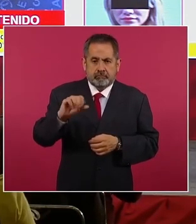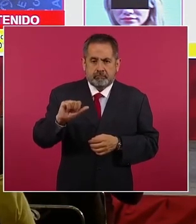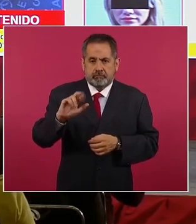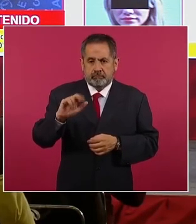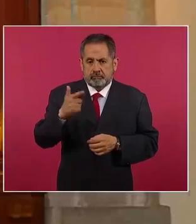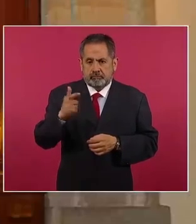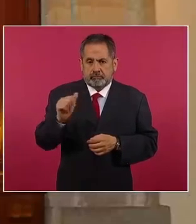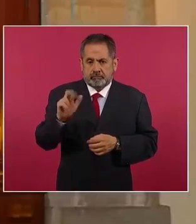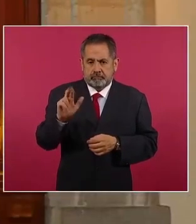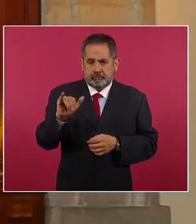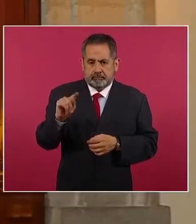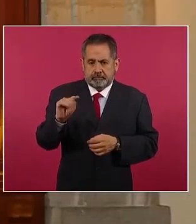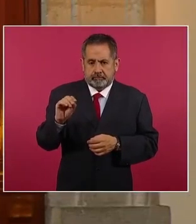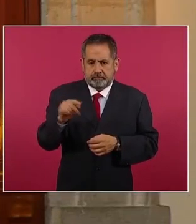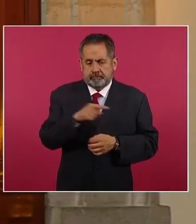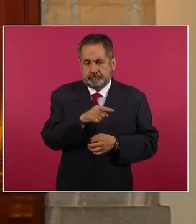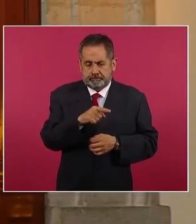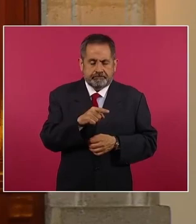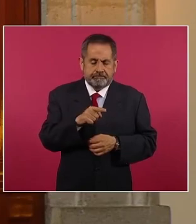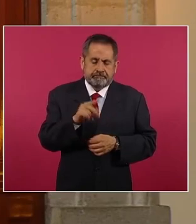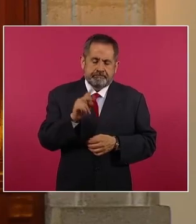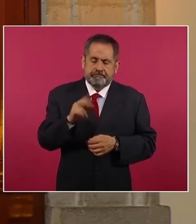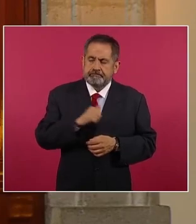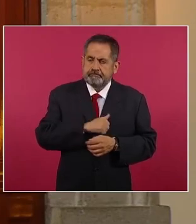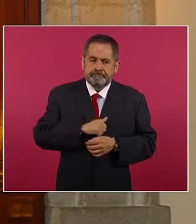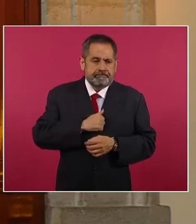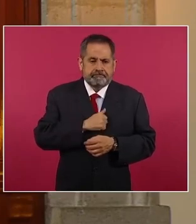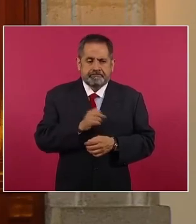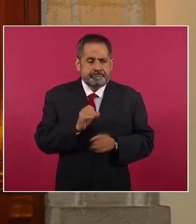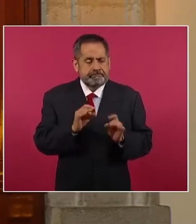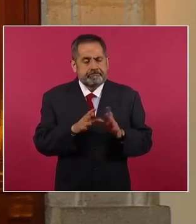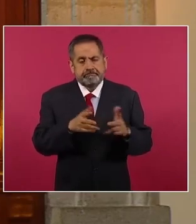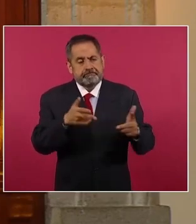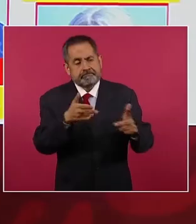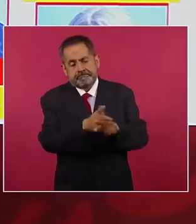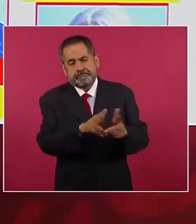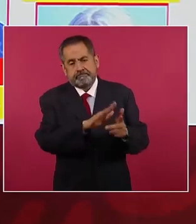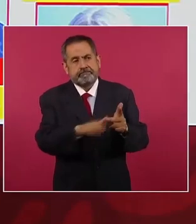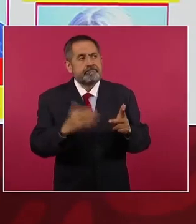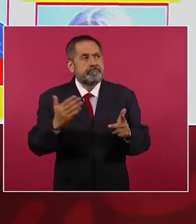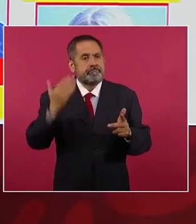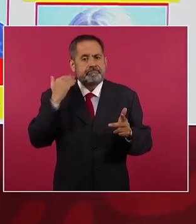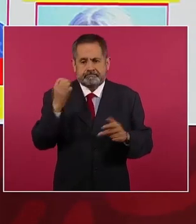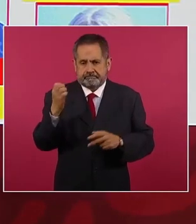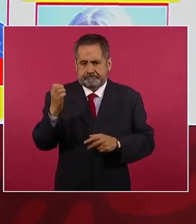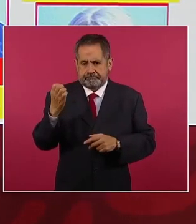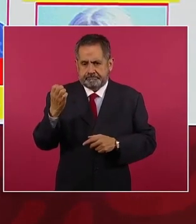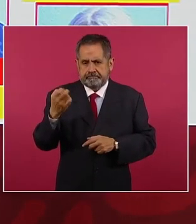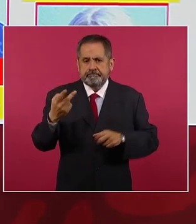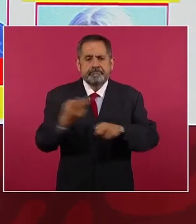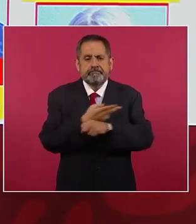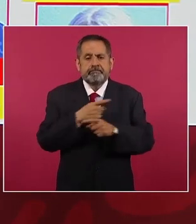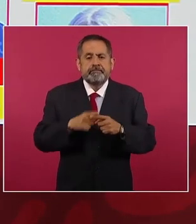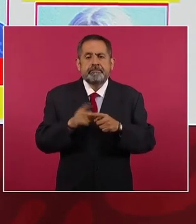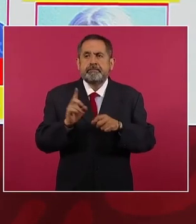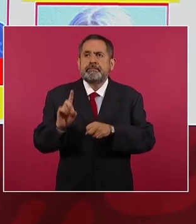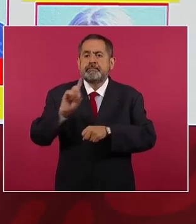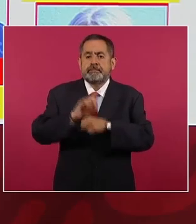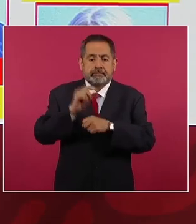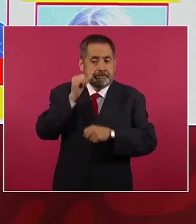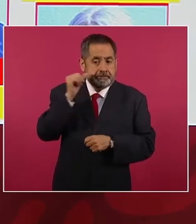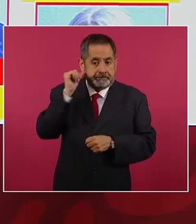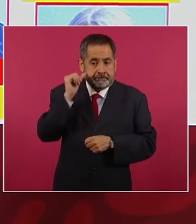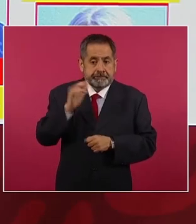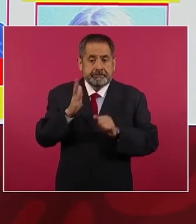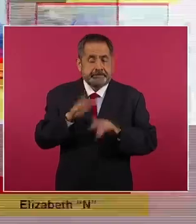realizó desafortunadamente este homicidio en enero del presente año, el día de ayer